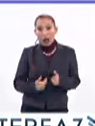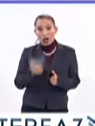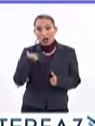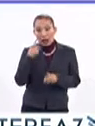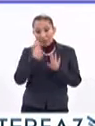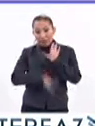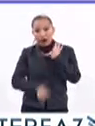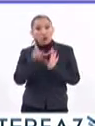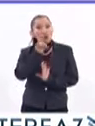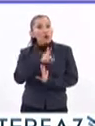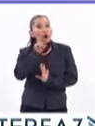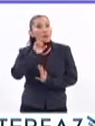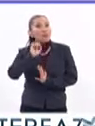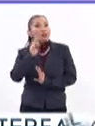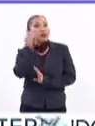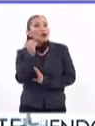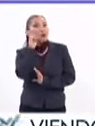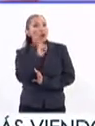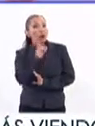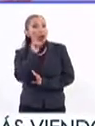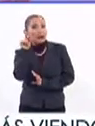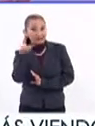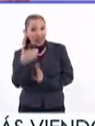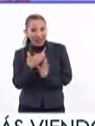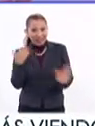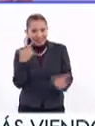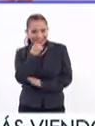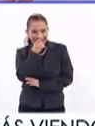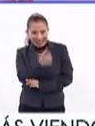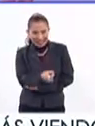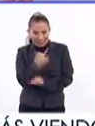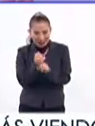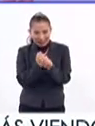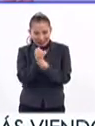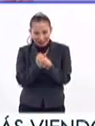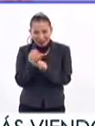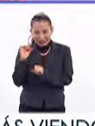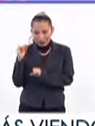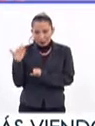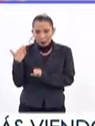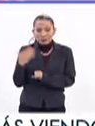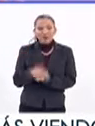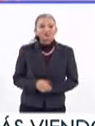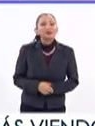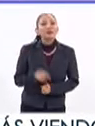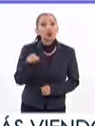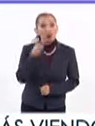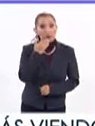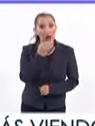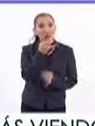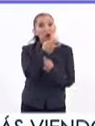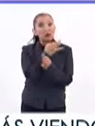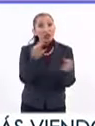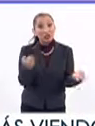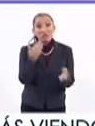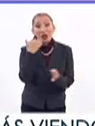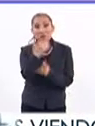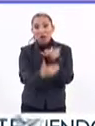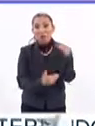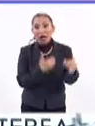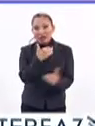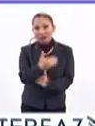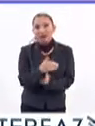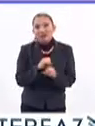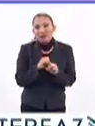cervix uterino de 29 mujeres, algo que ya habíamos adelantado en el reportaje que acabamos de ver. Una muy buena noticia, un muy buen avance.